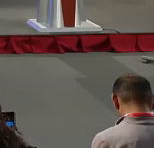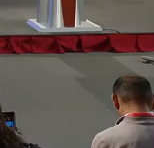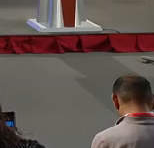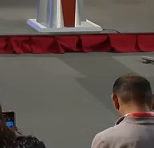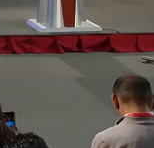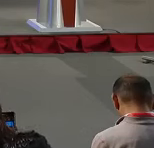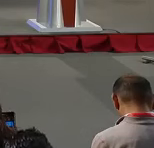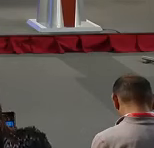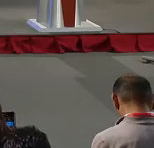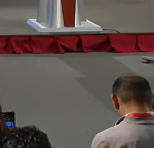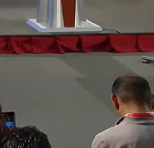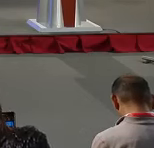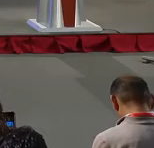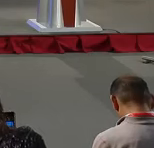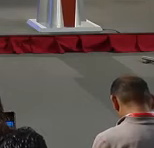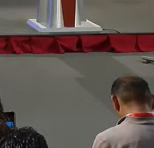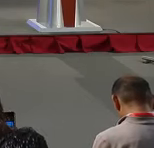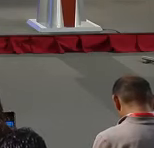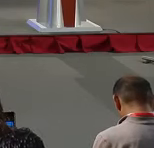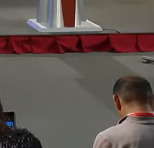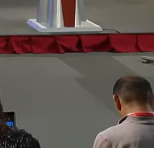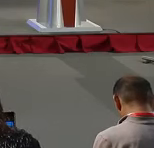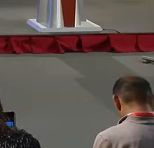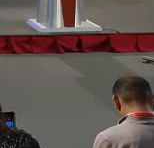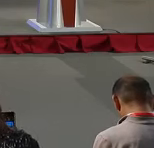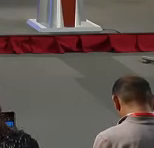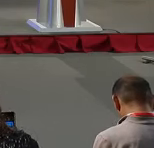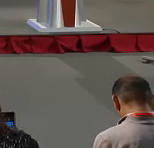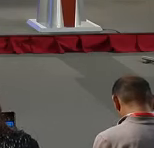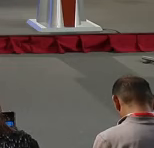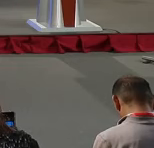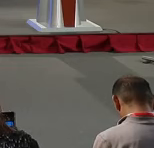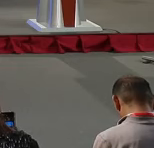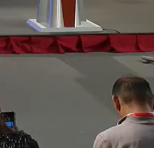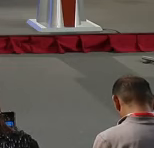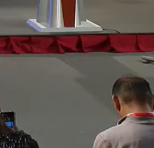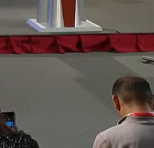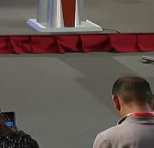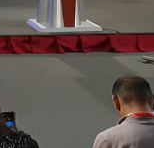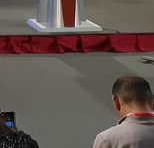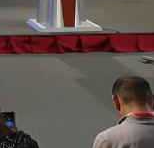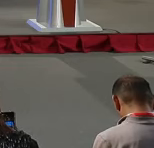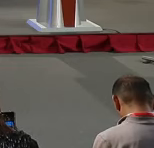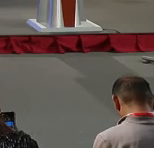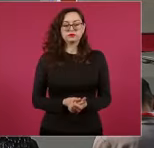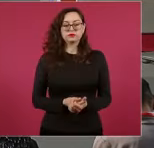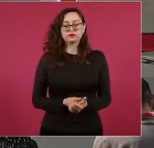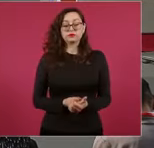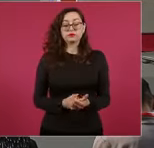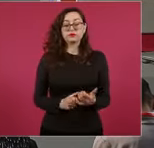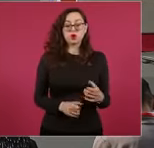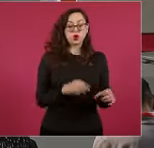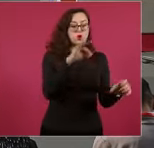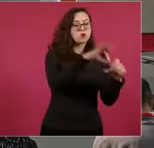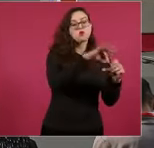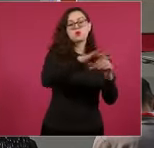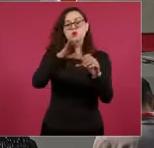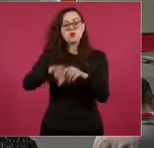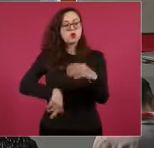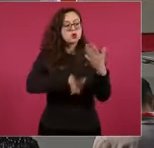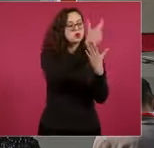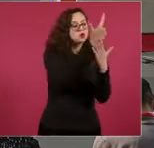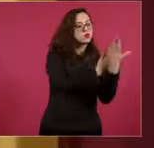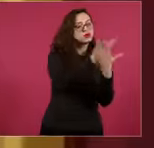y quiénes van a resultar electos, quienes obtengan más número de votos. Ocuparán los cargos las